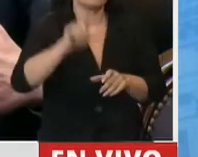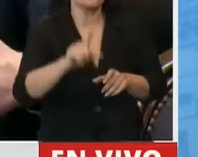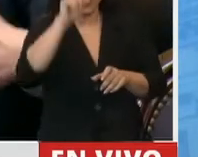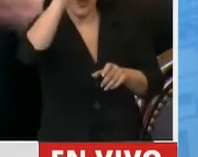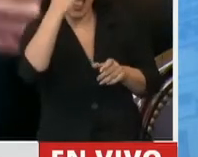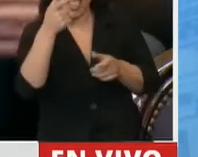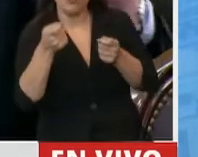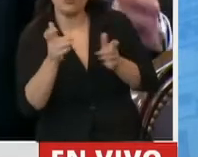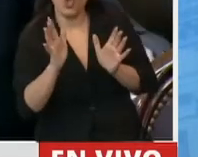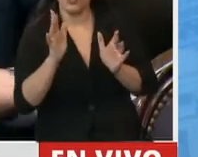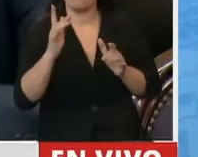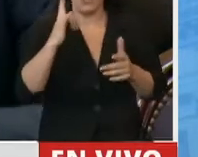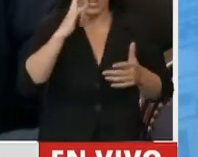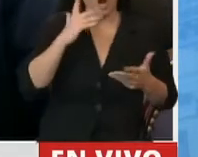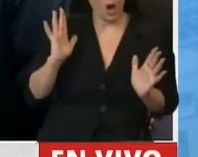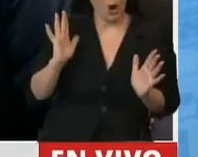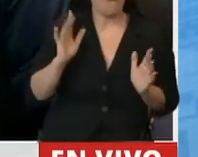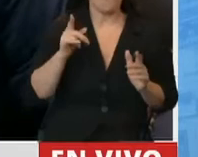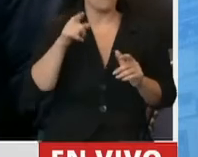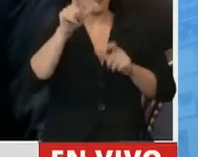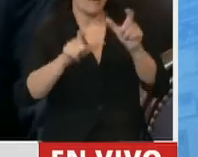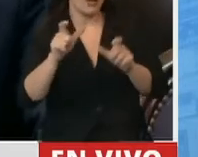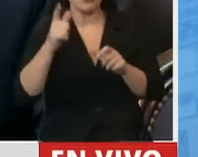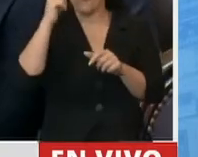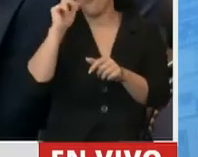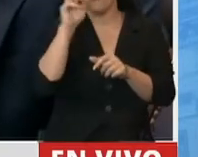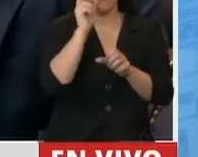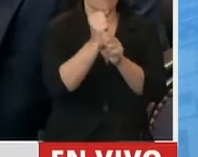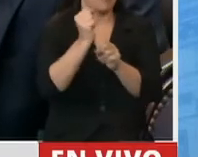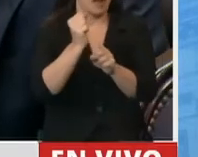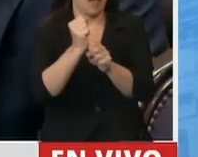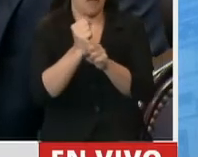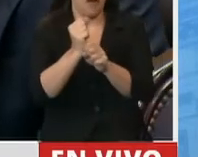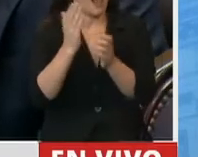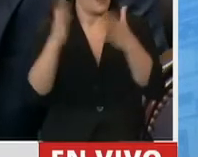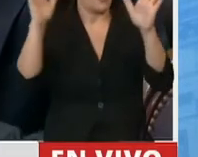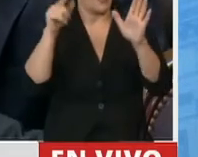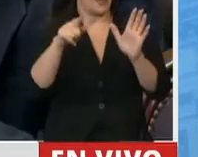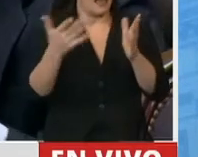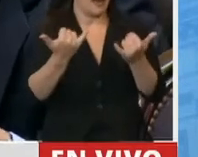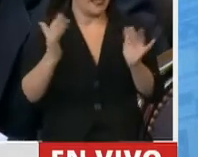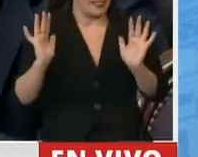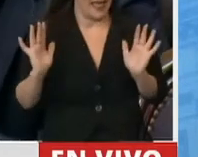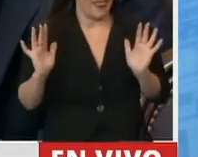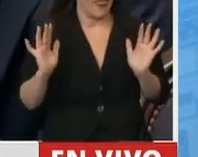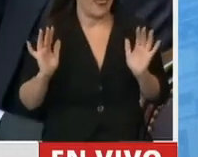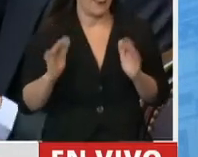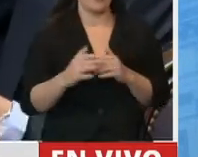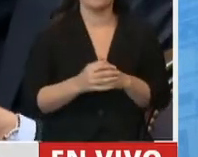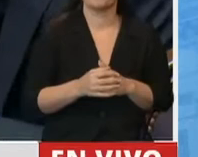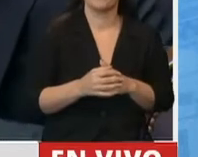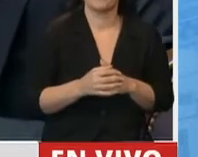libertad y comodidad por parte de los trabajadores y las trabajadoras. Ayuda, por supuesto,